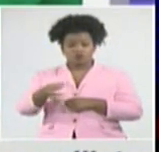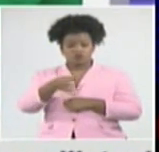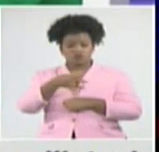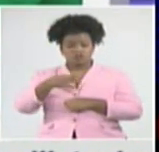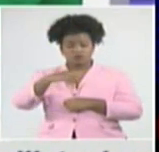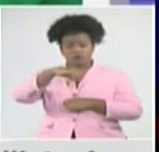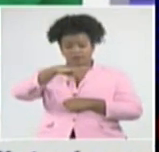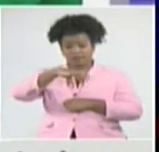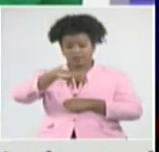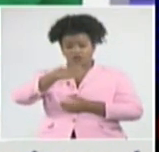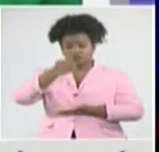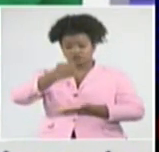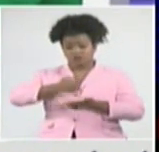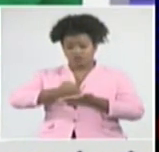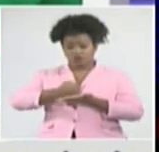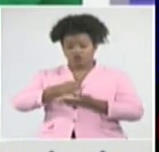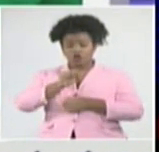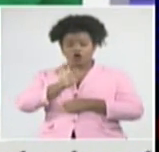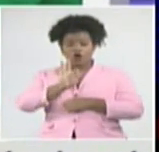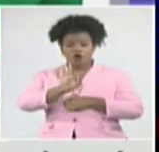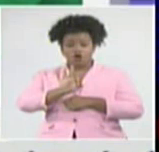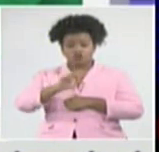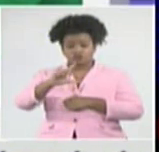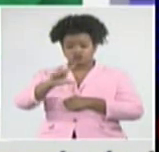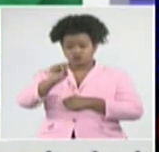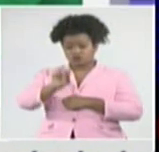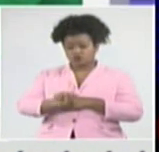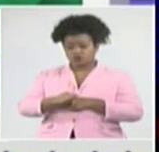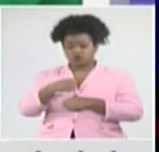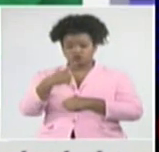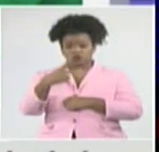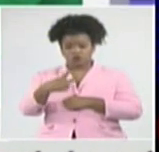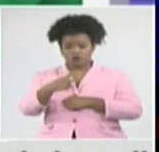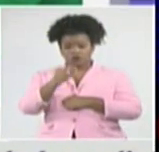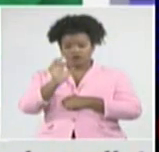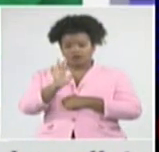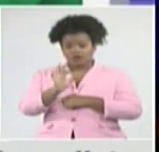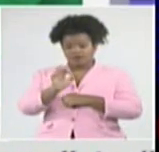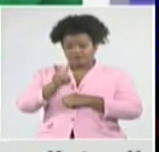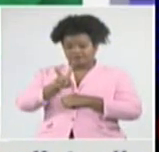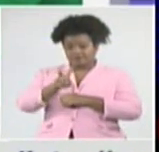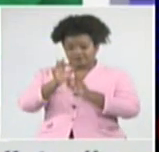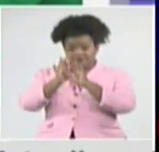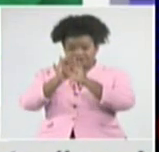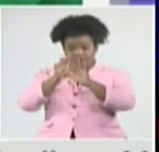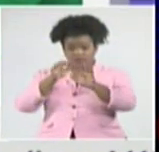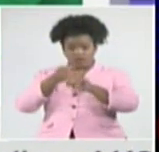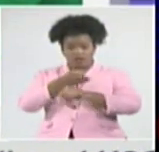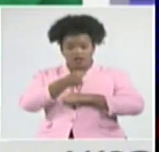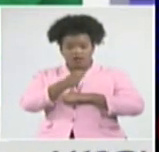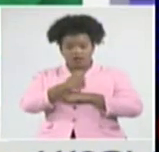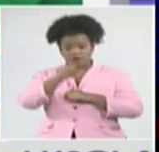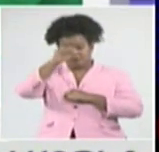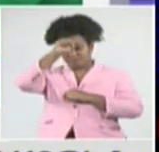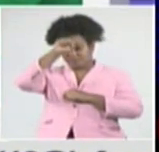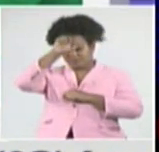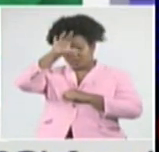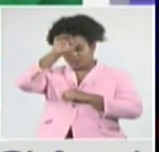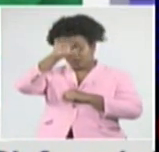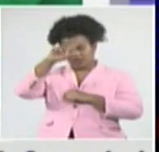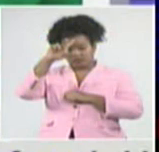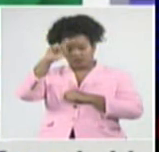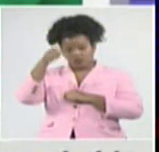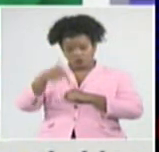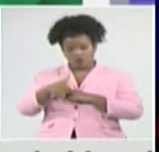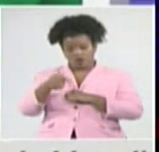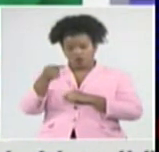Consolación del Sur 2, de Viñales, de Minas de Mata Hambre y de San Juan y Martínez, un fallecido de cada